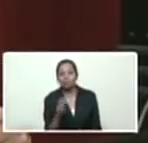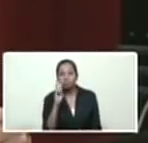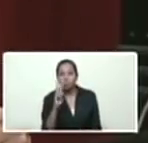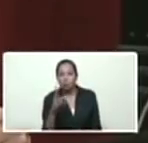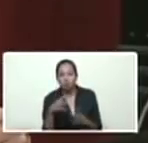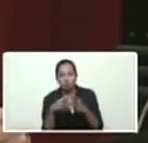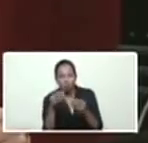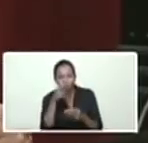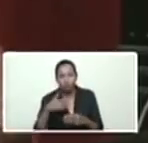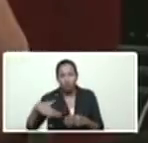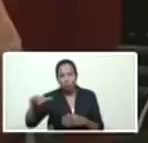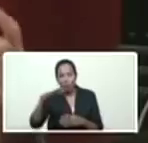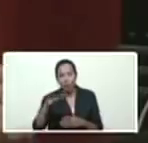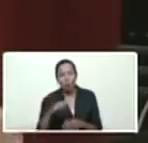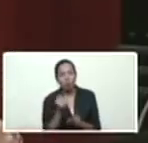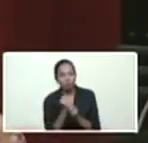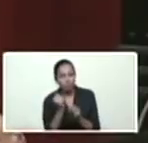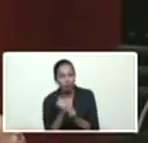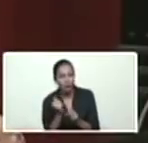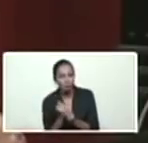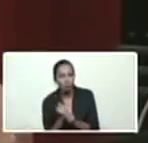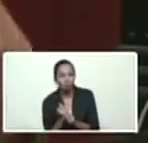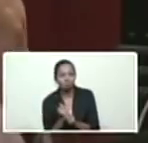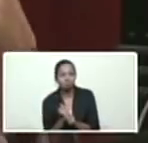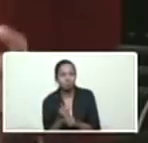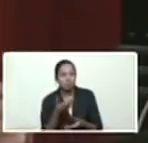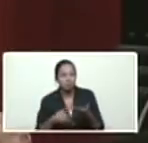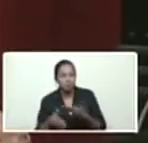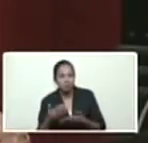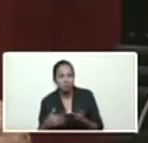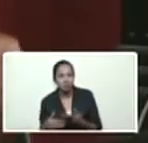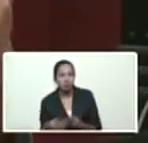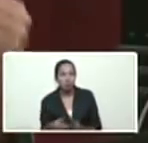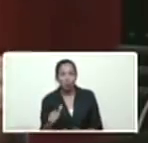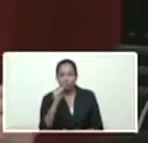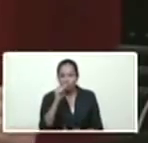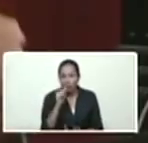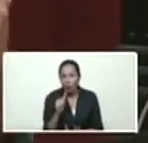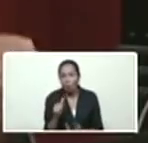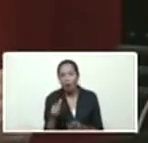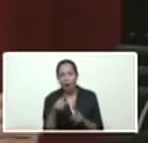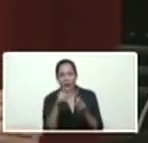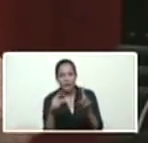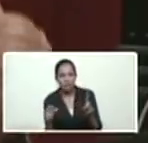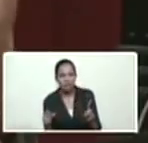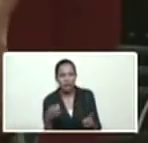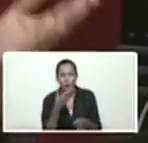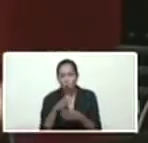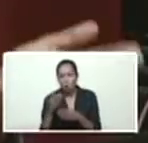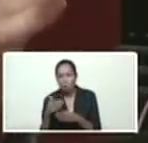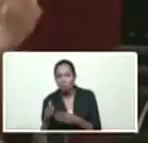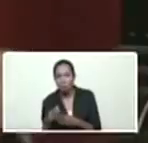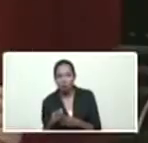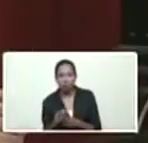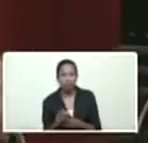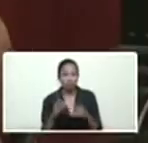trabajador del Servicio Eléctrico y al pueblo trabajador del agua que ha estado allí sin dormir, día y noche